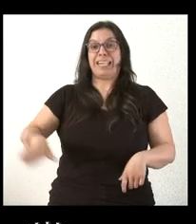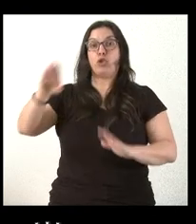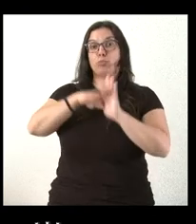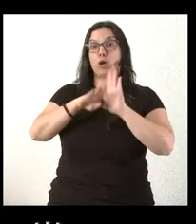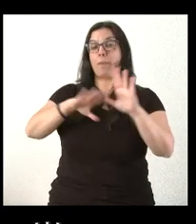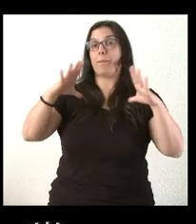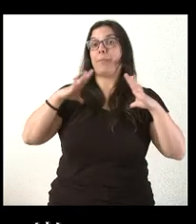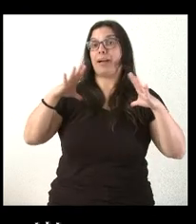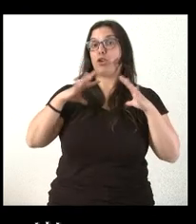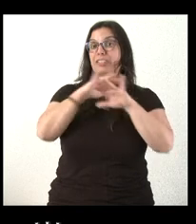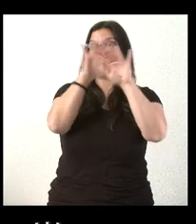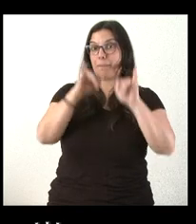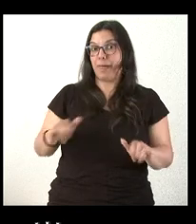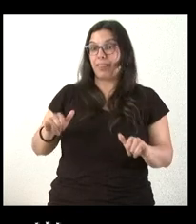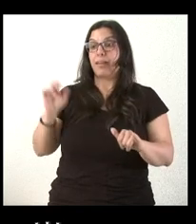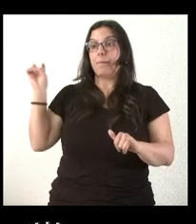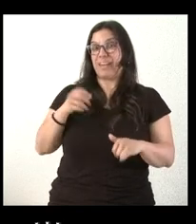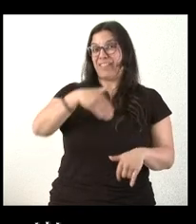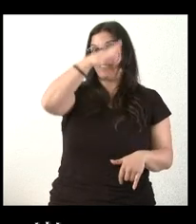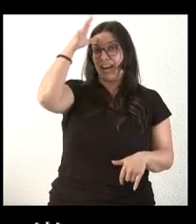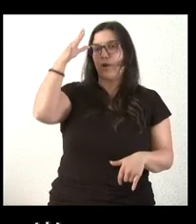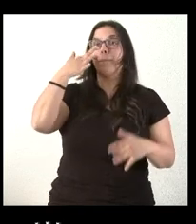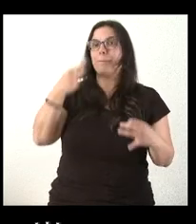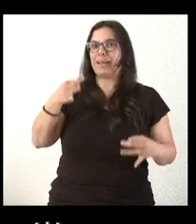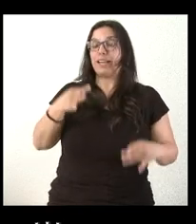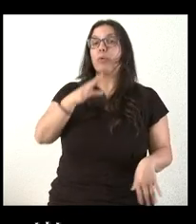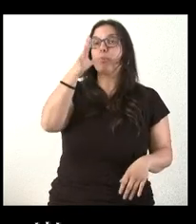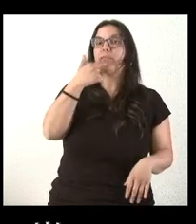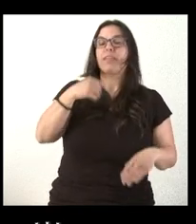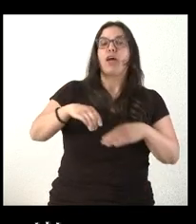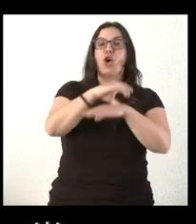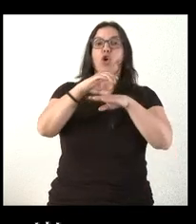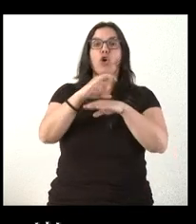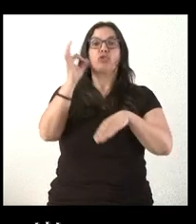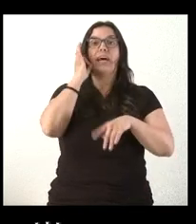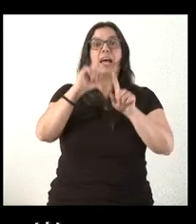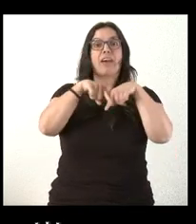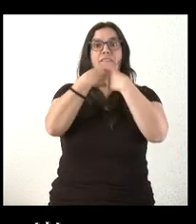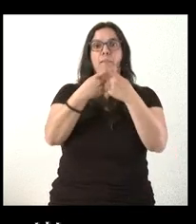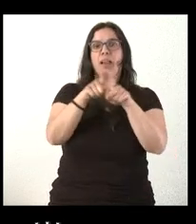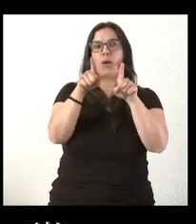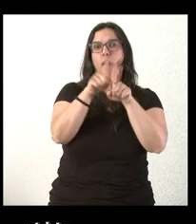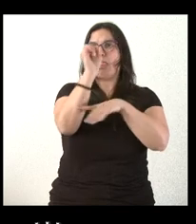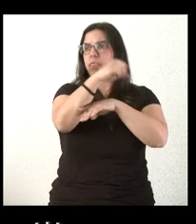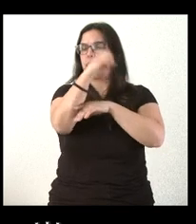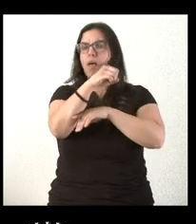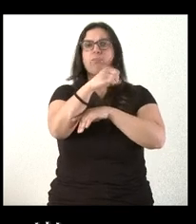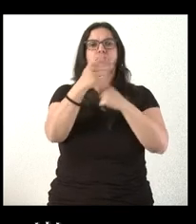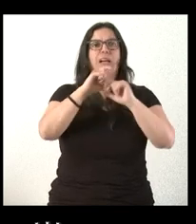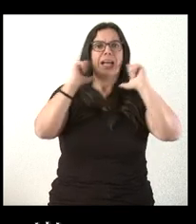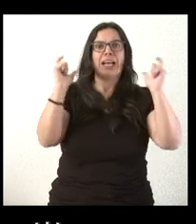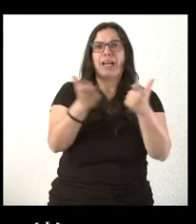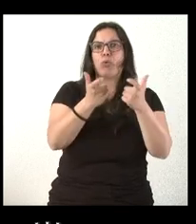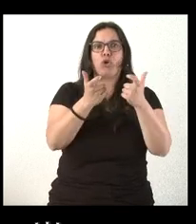Vacaciones en Paz. Dicen que la consejera de Familia ha mirado para otro lado y se ha negado a reunirse con ellos, que está en riesgo la